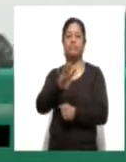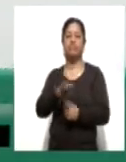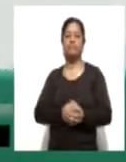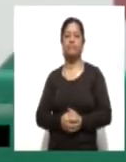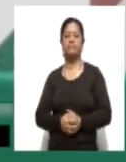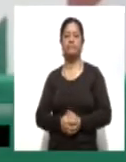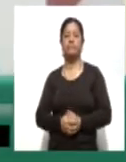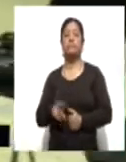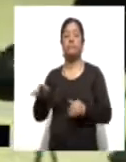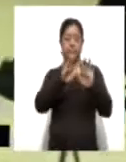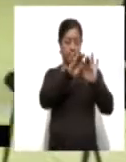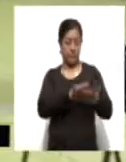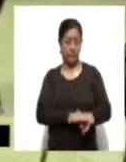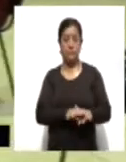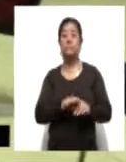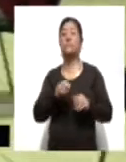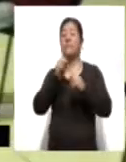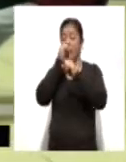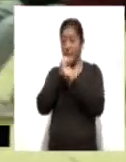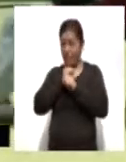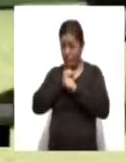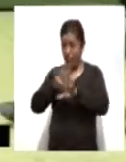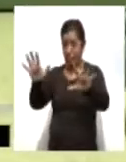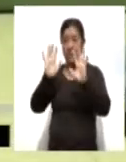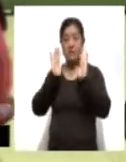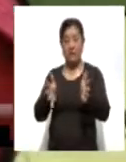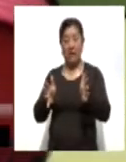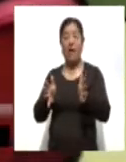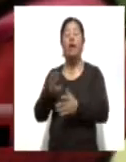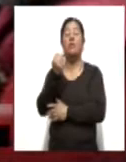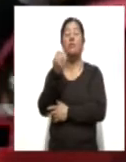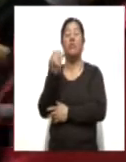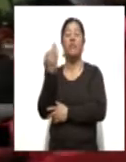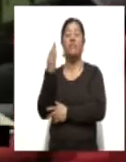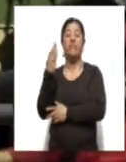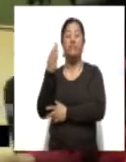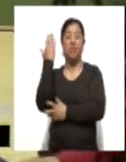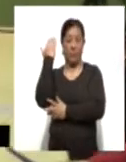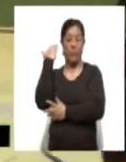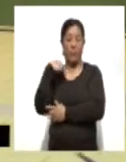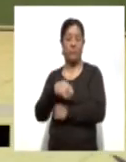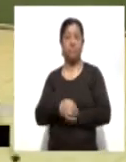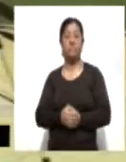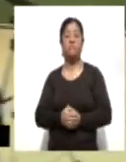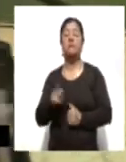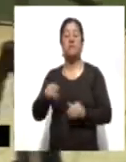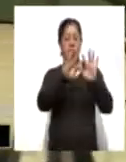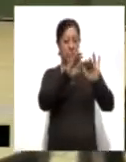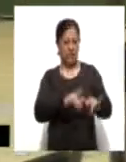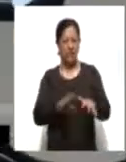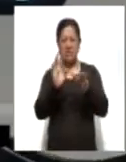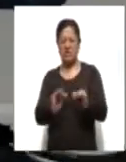que el escrito ya fue publicado en su versión digital el pasado 9 de febrero. Destacó que el escrito explica que se